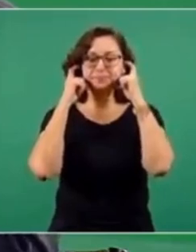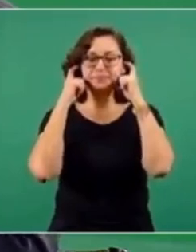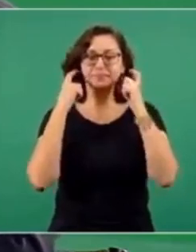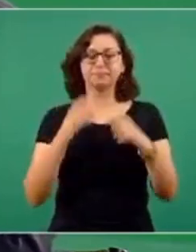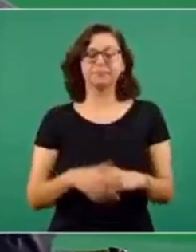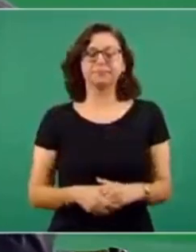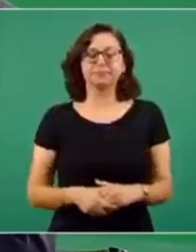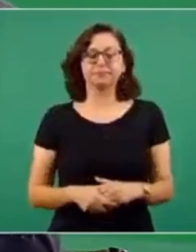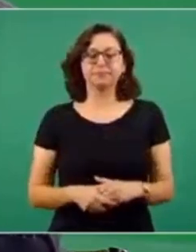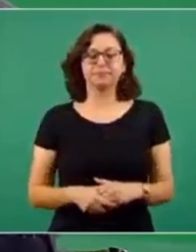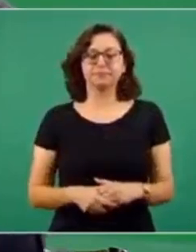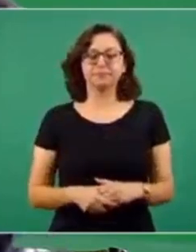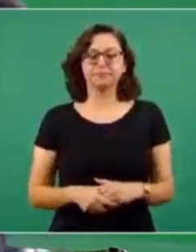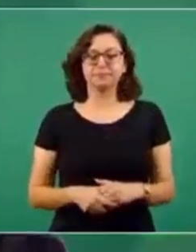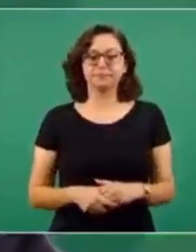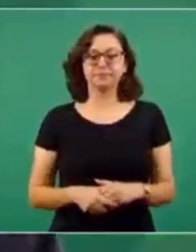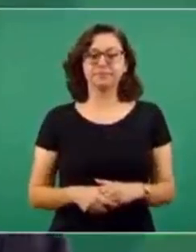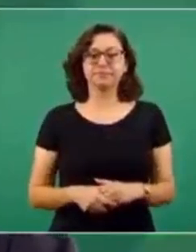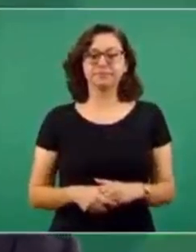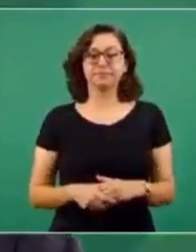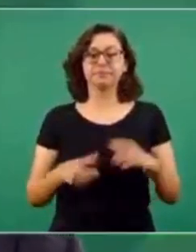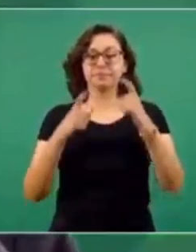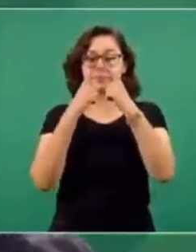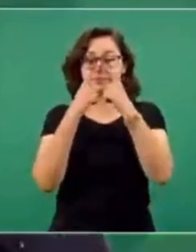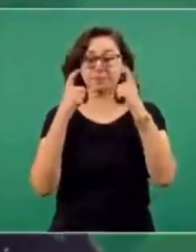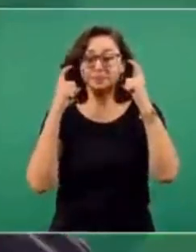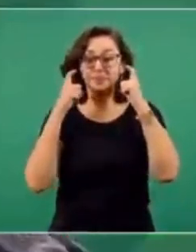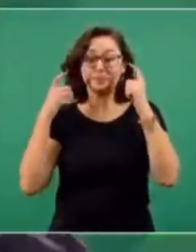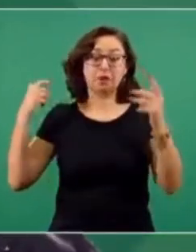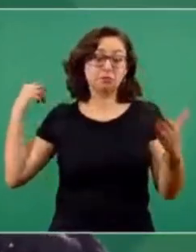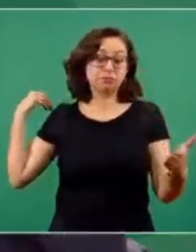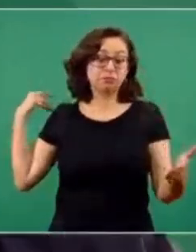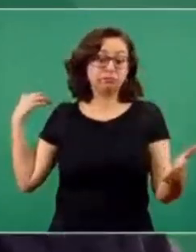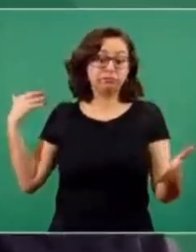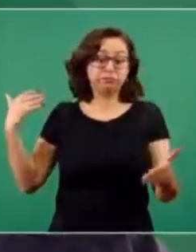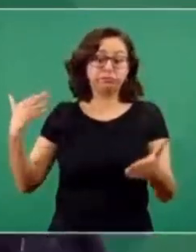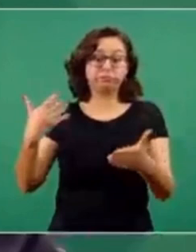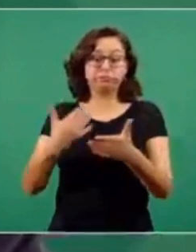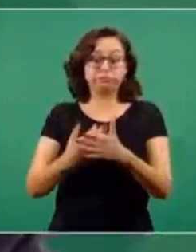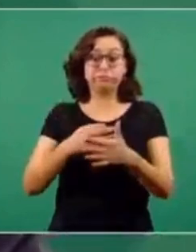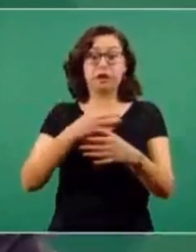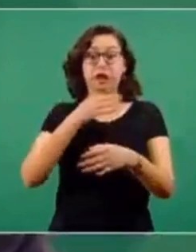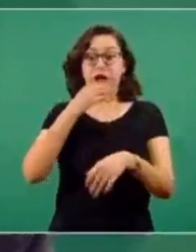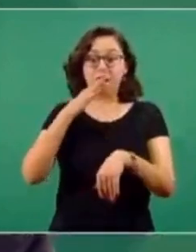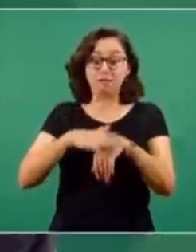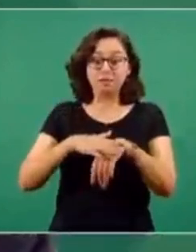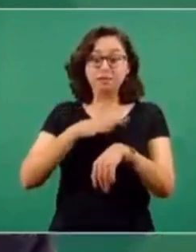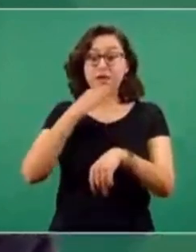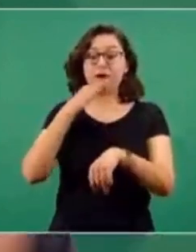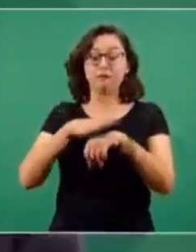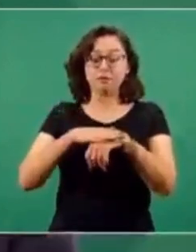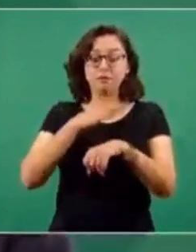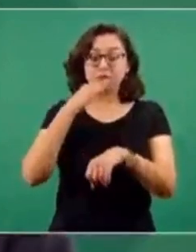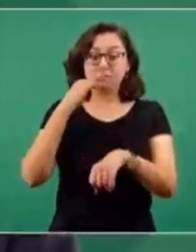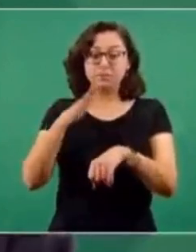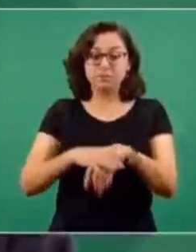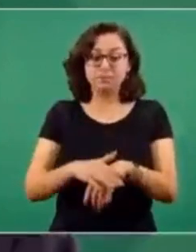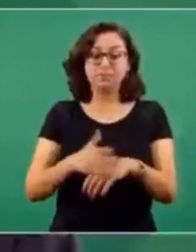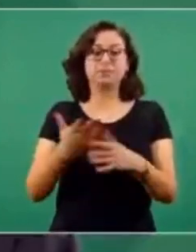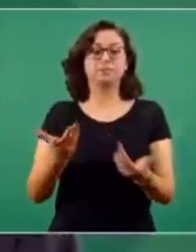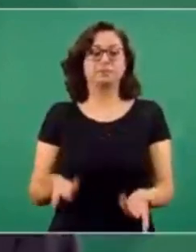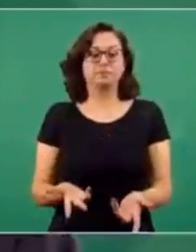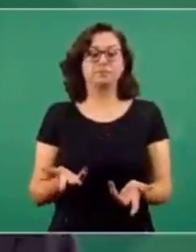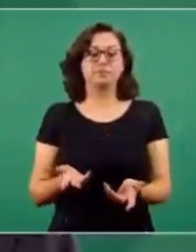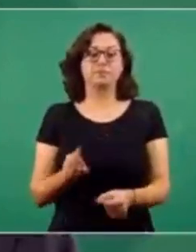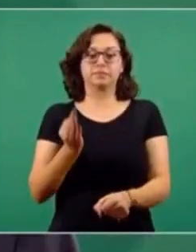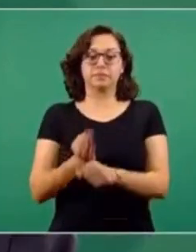El cubrebocas, como venimos diciendo por meses y lo seguimos diciendo